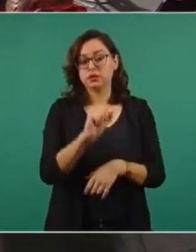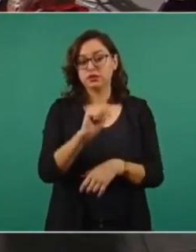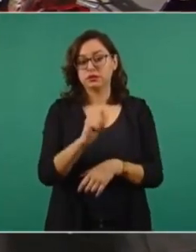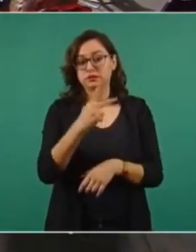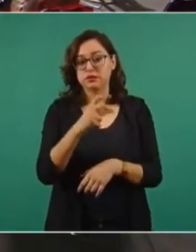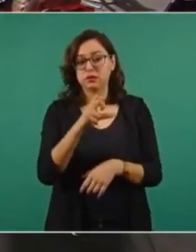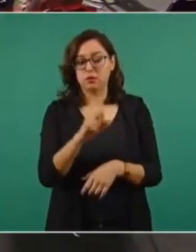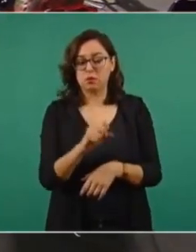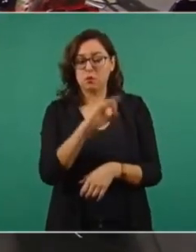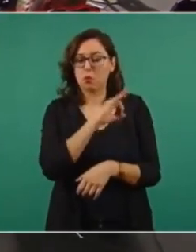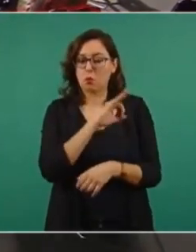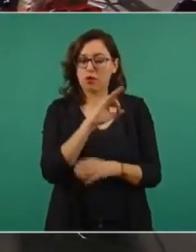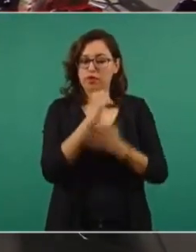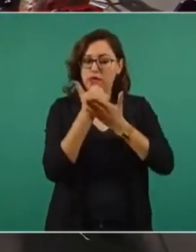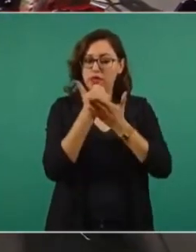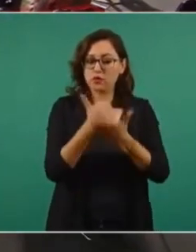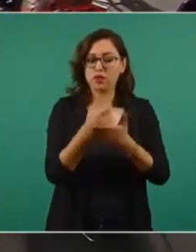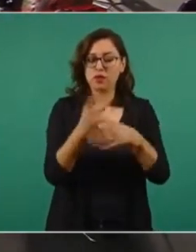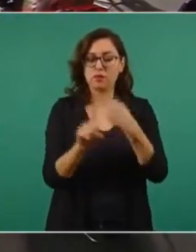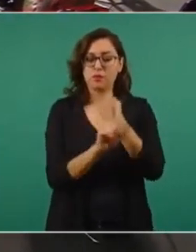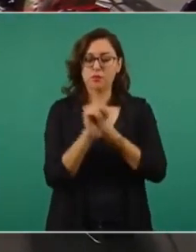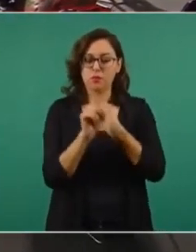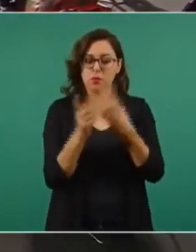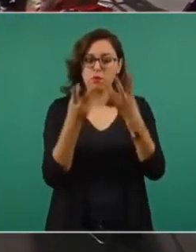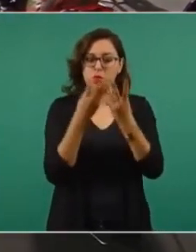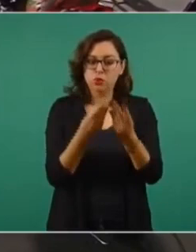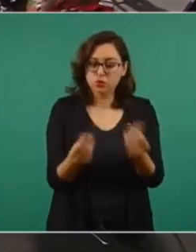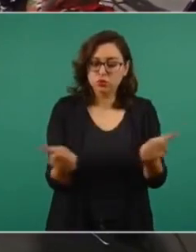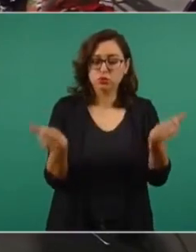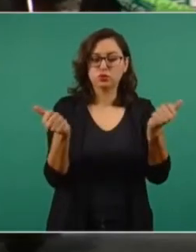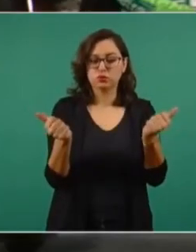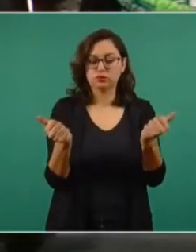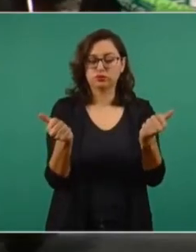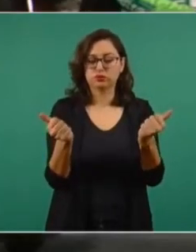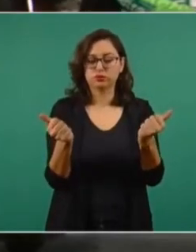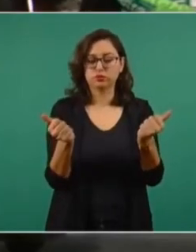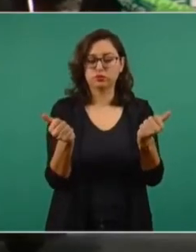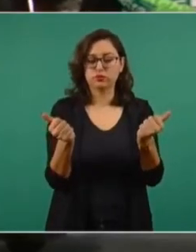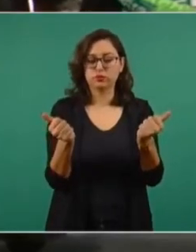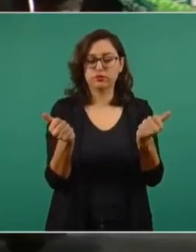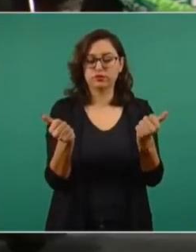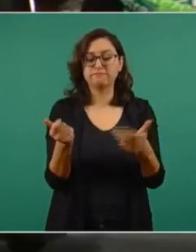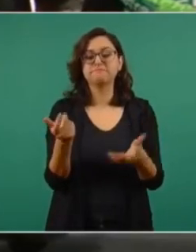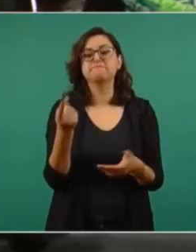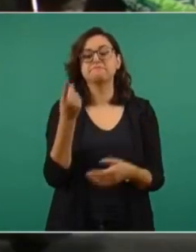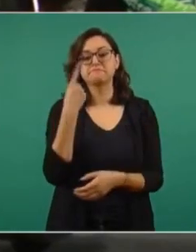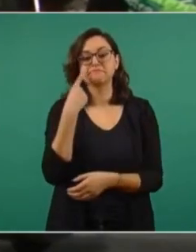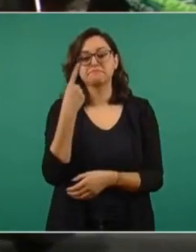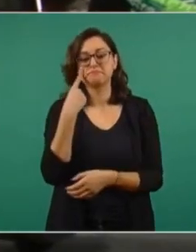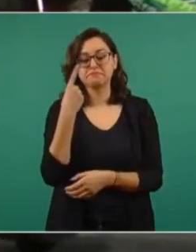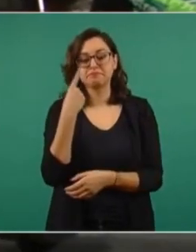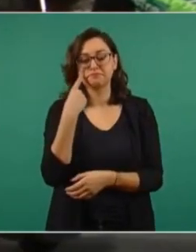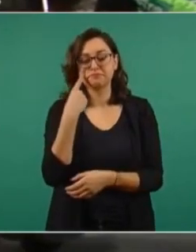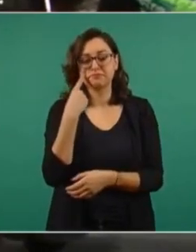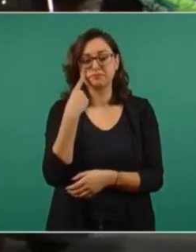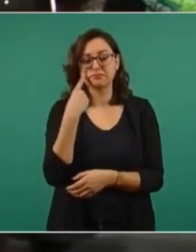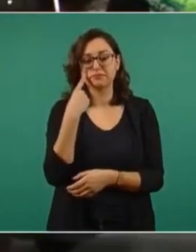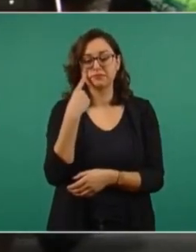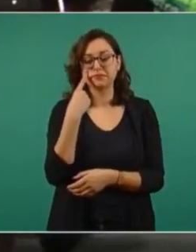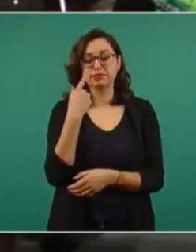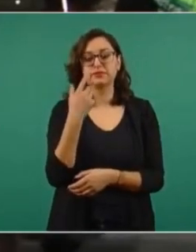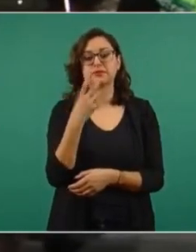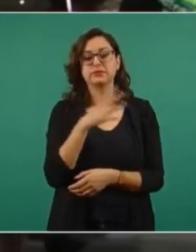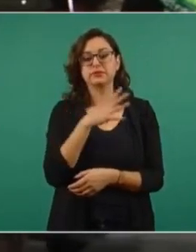a resolver este problema de Texit Hierro México. Y fíjese que también hubo otros